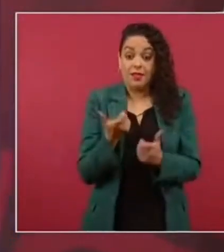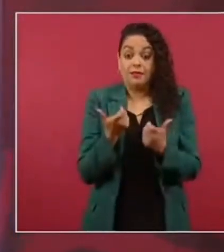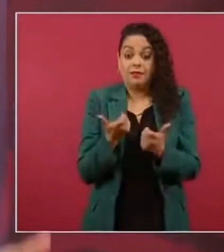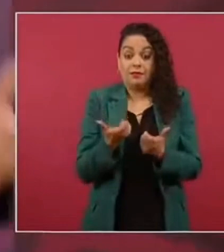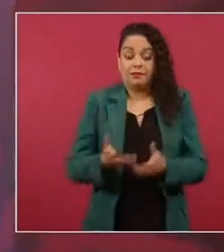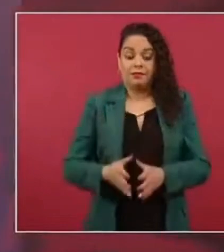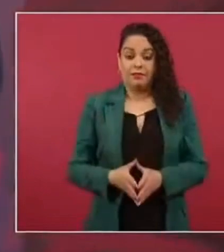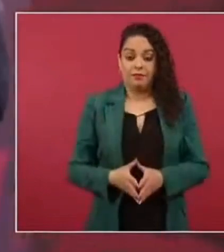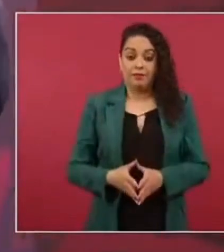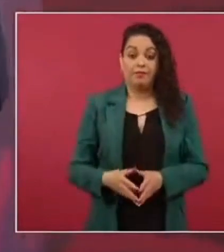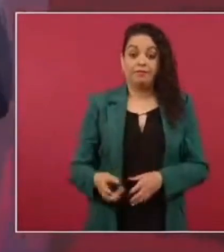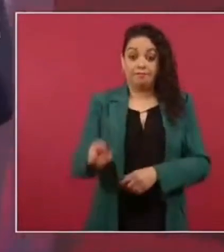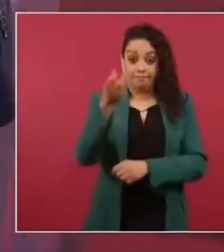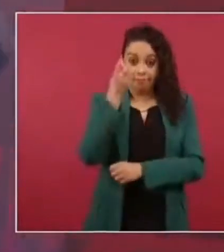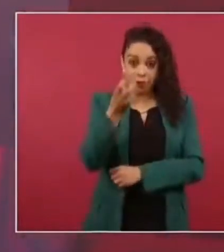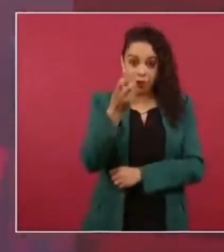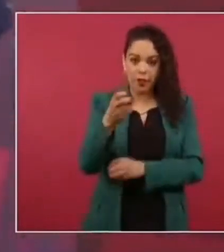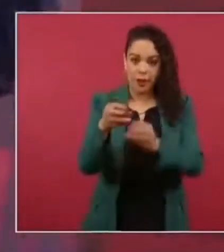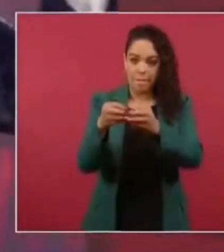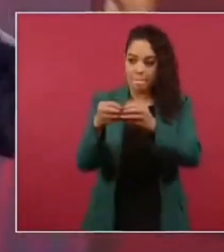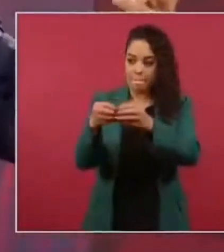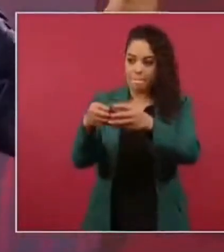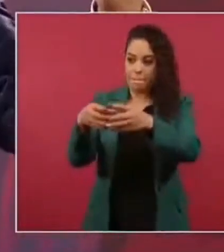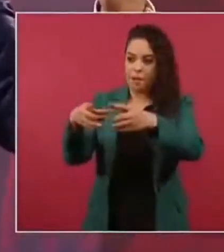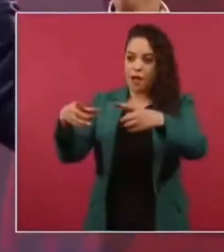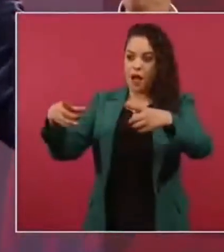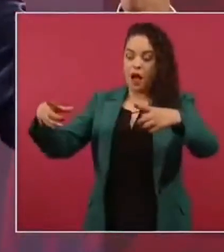creció mucho. Y ahora,